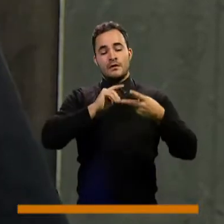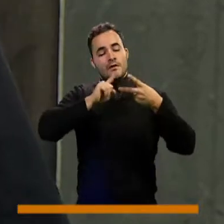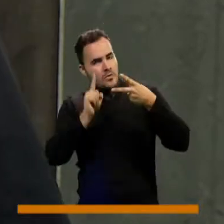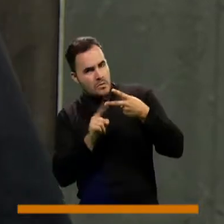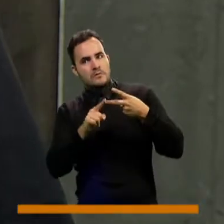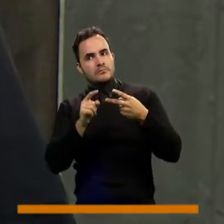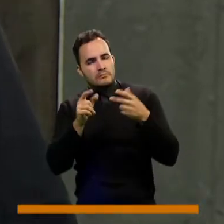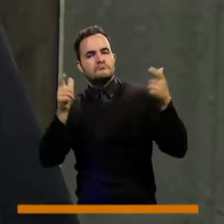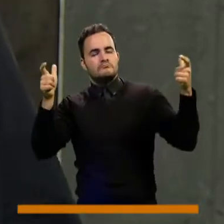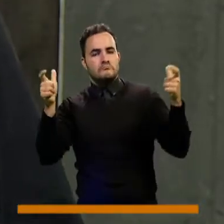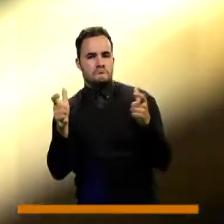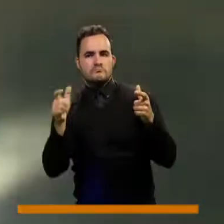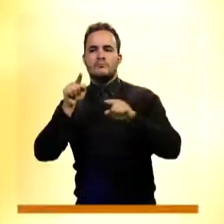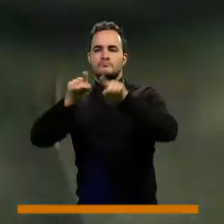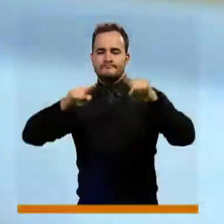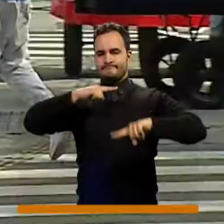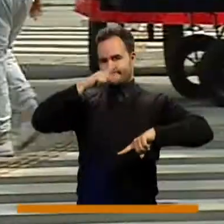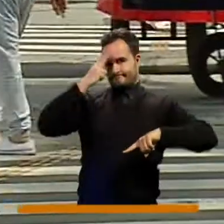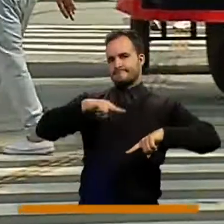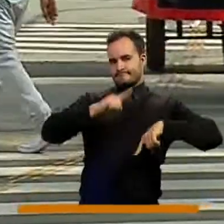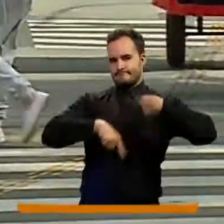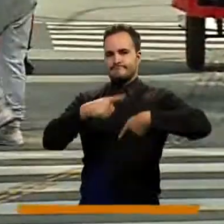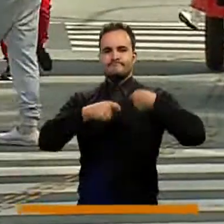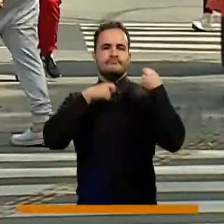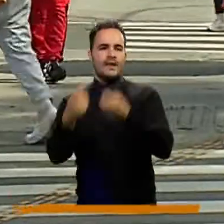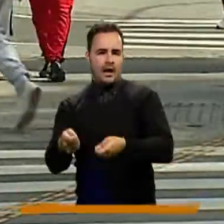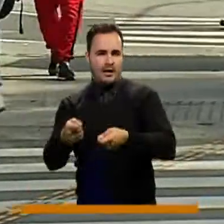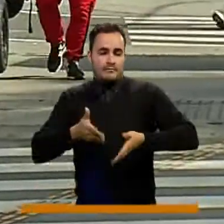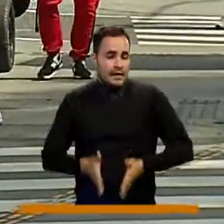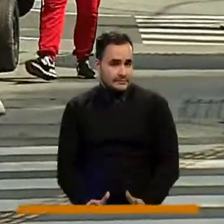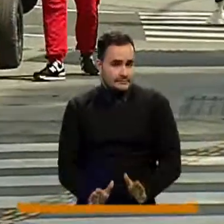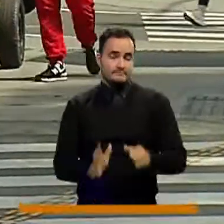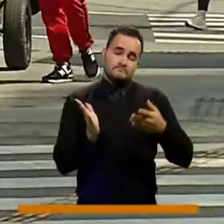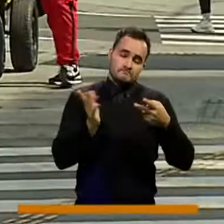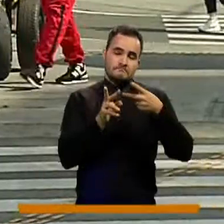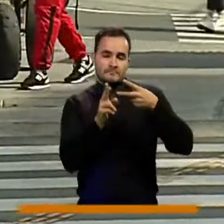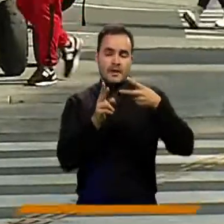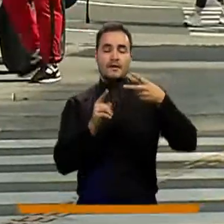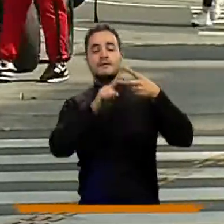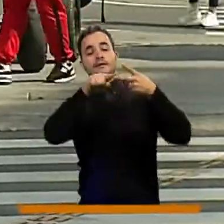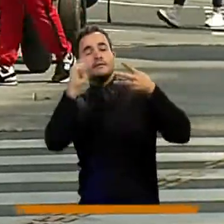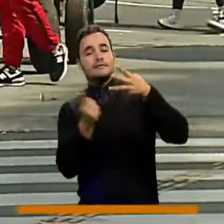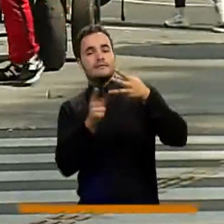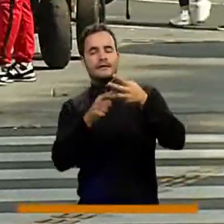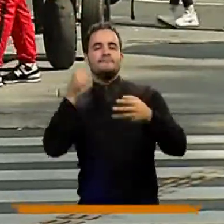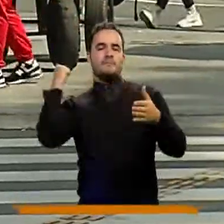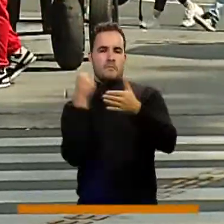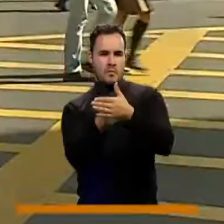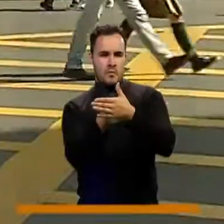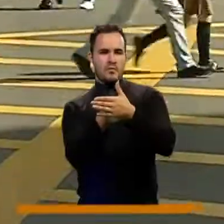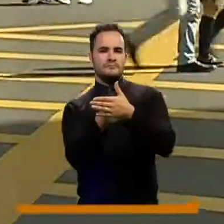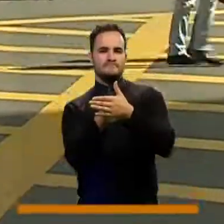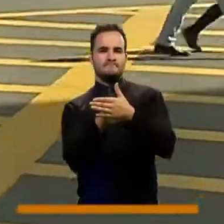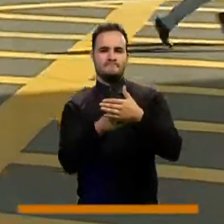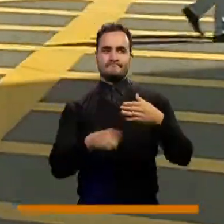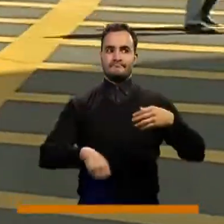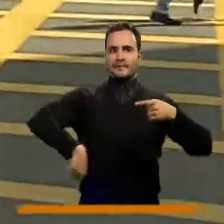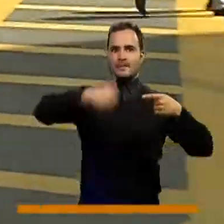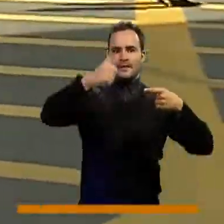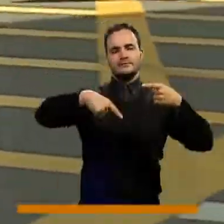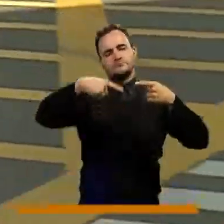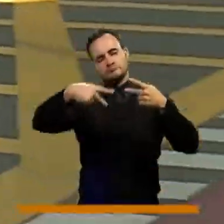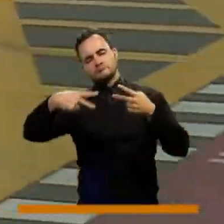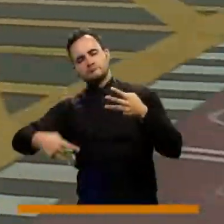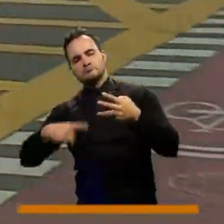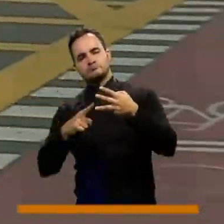segunda es por genética o por nacimiento y la tercera es por accidentes. Entonces, en